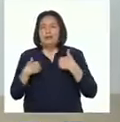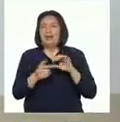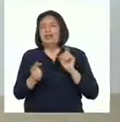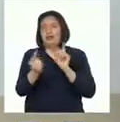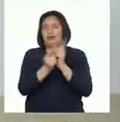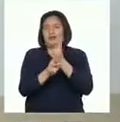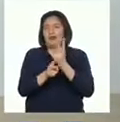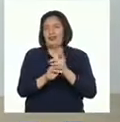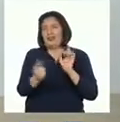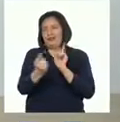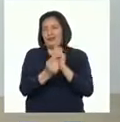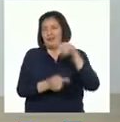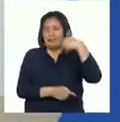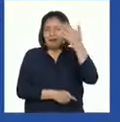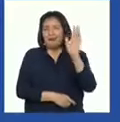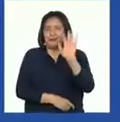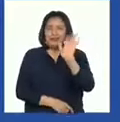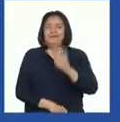¡Chao!